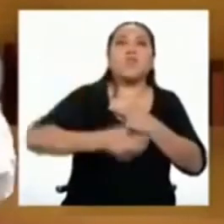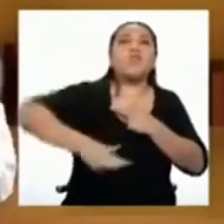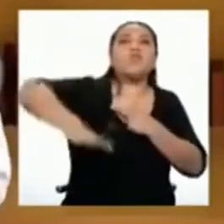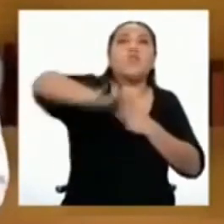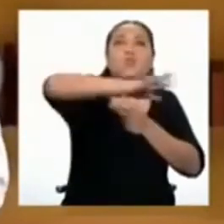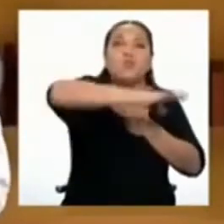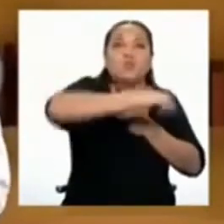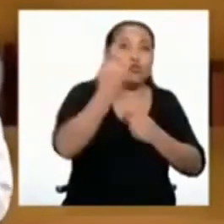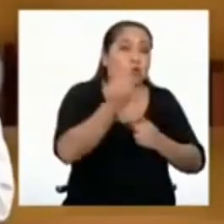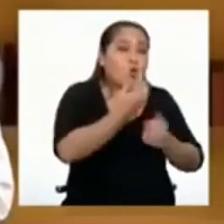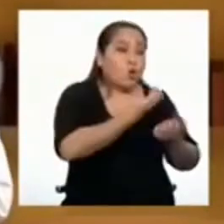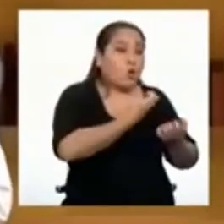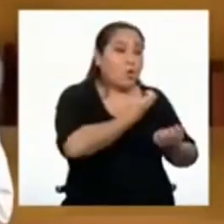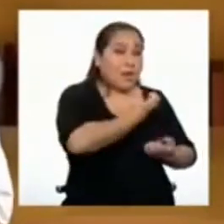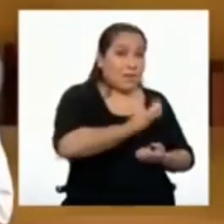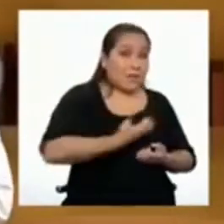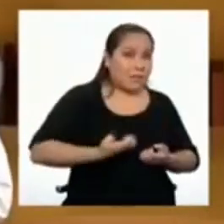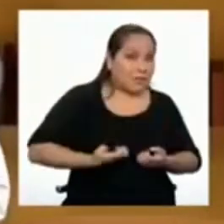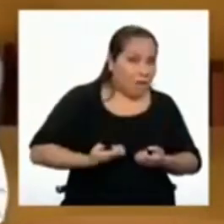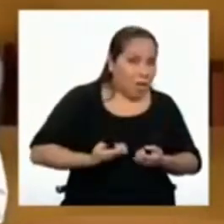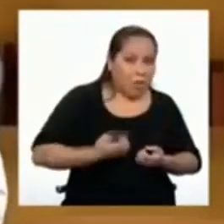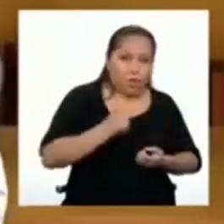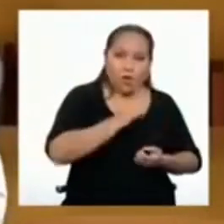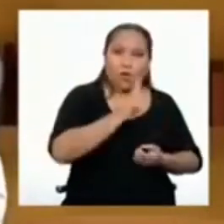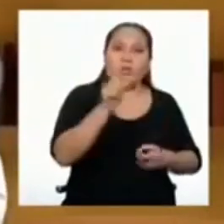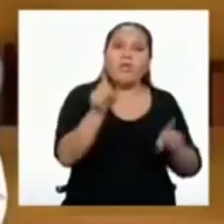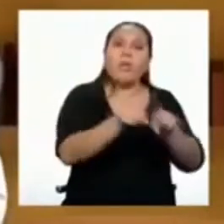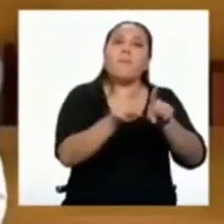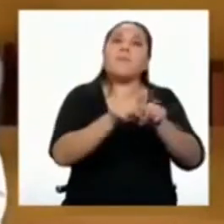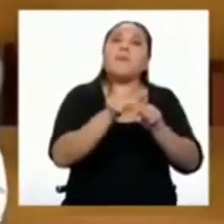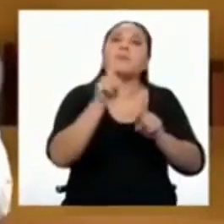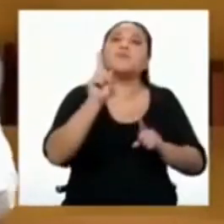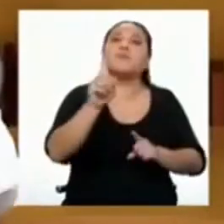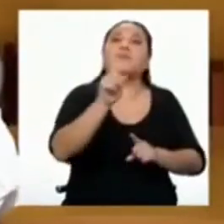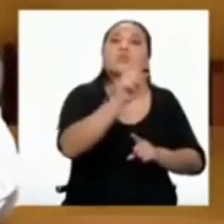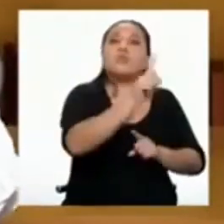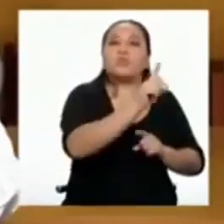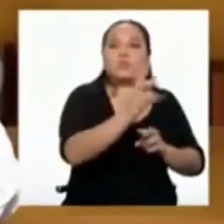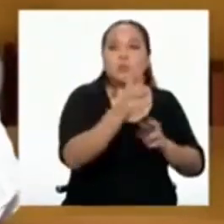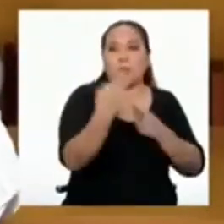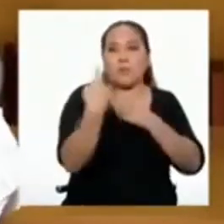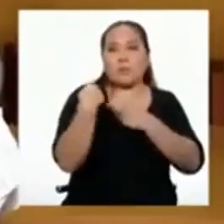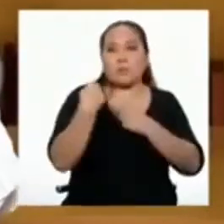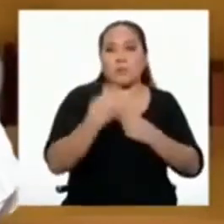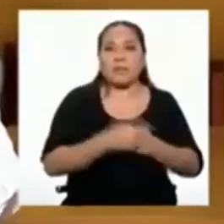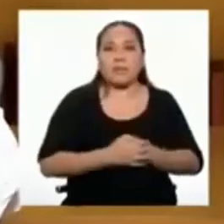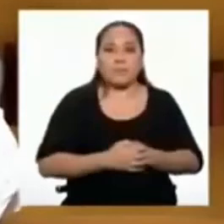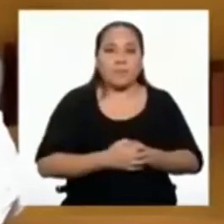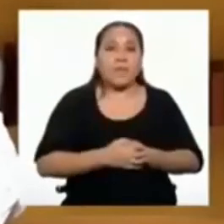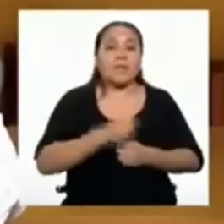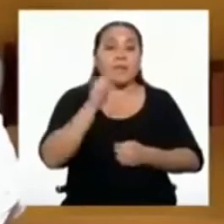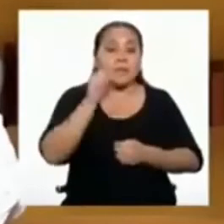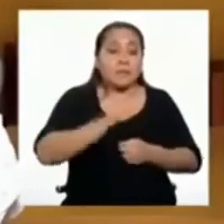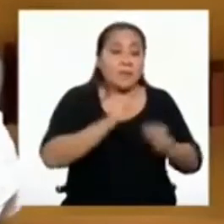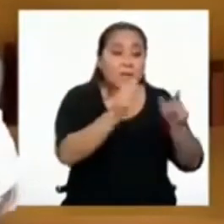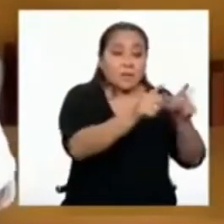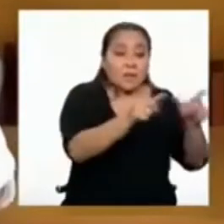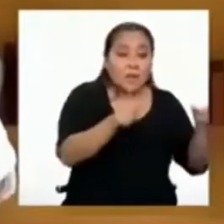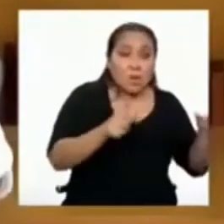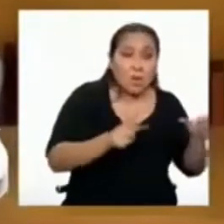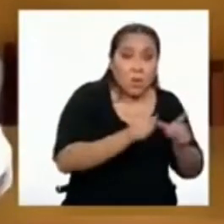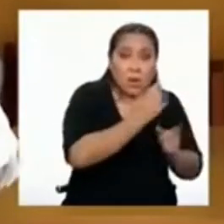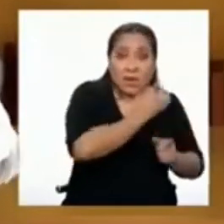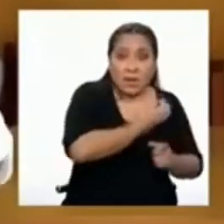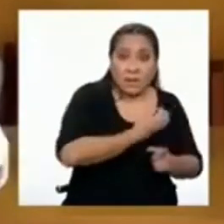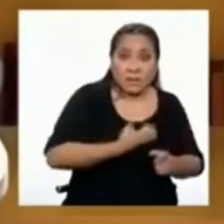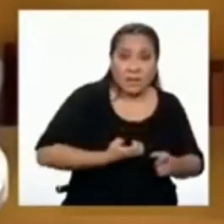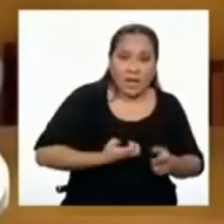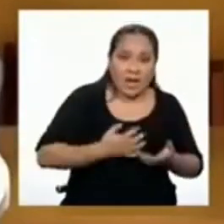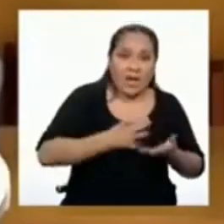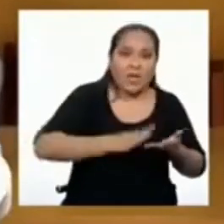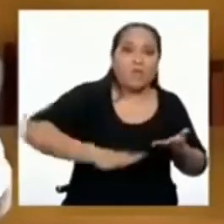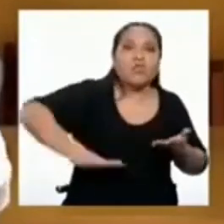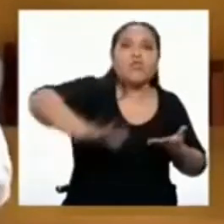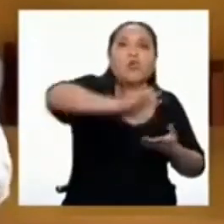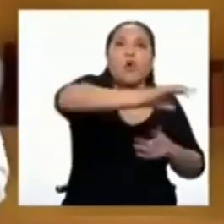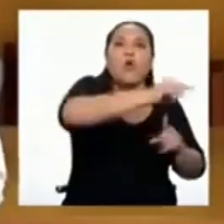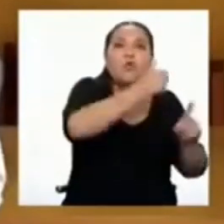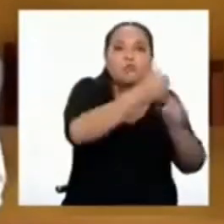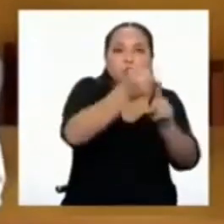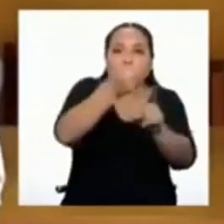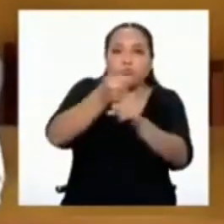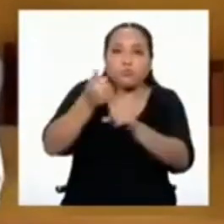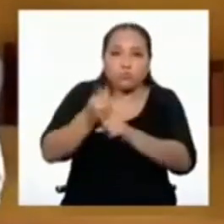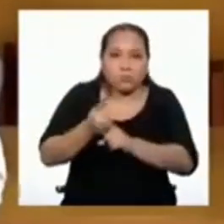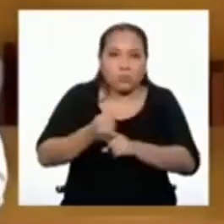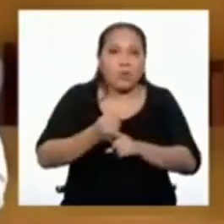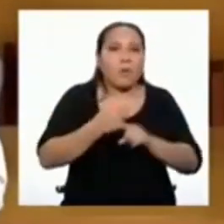Estado. Pero no debemos olvidar que, si bien es cierto que el espacio público es de toda la ciudadanía,